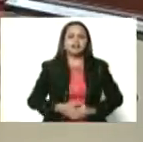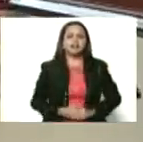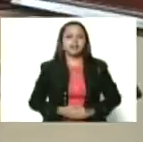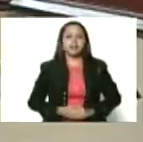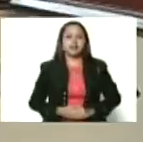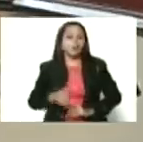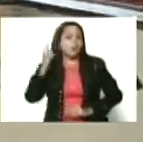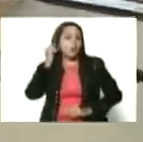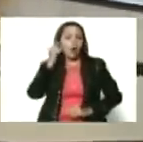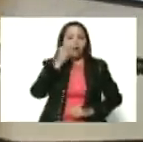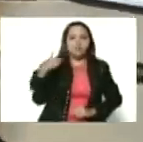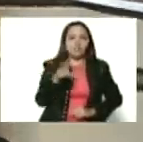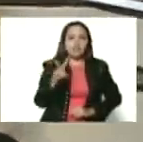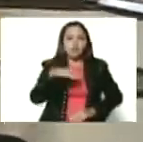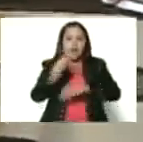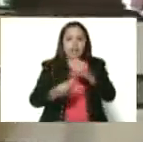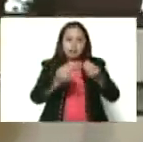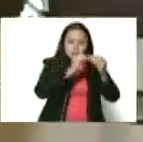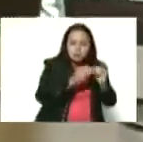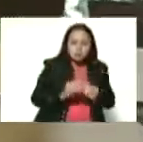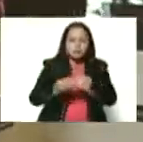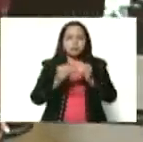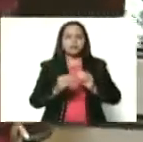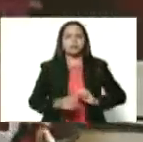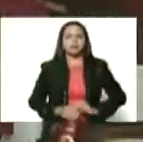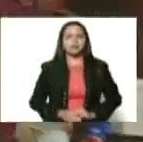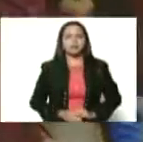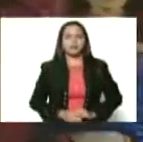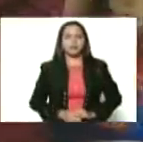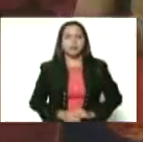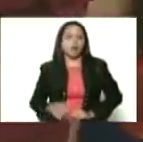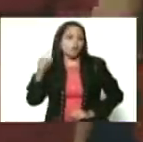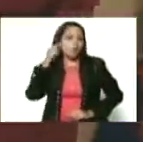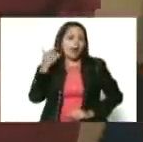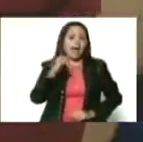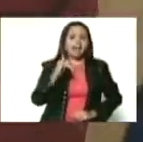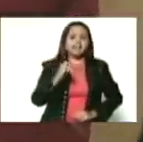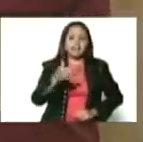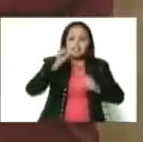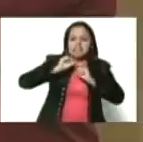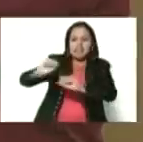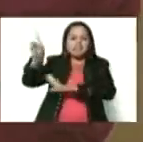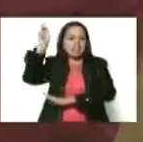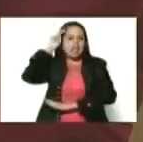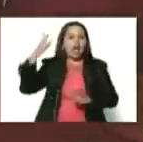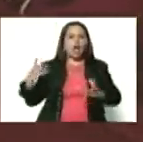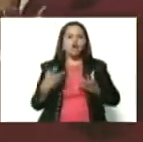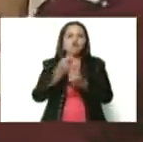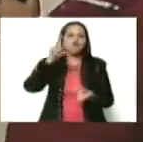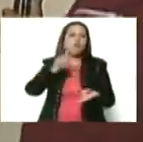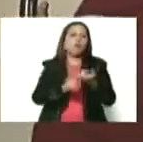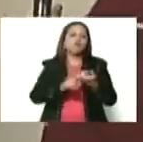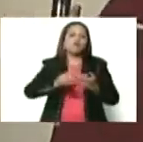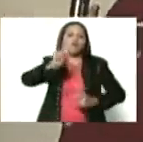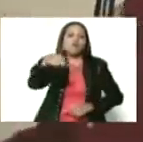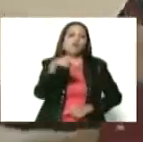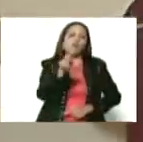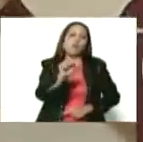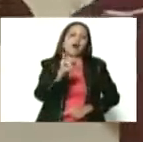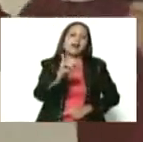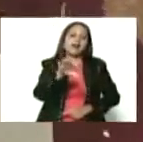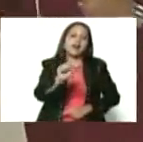artesanos de Venezuela. La indio Urquía, guerrera que promovió la resistencia indígena junto a su esposo Huaycaipuro.